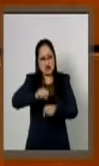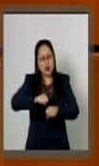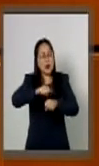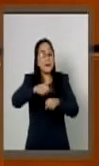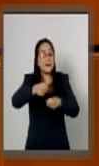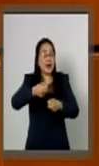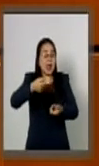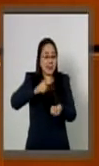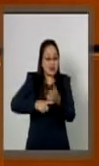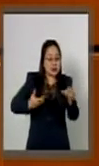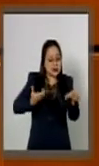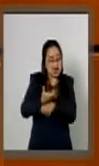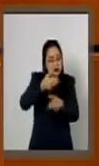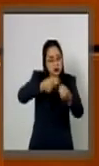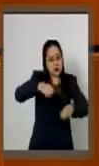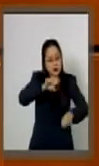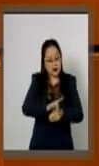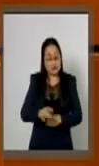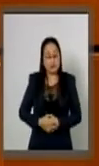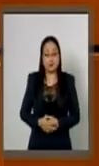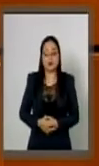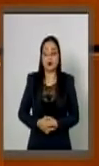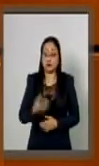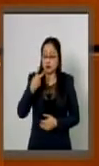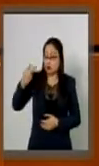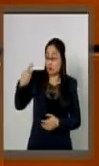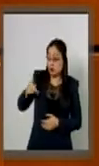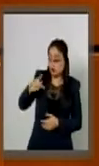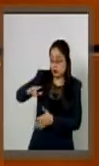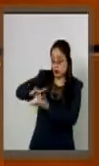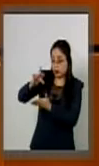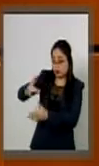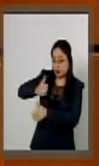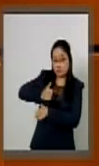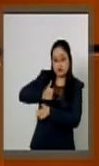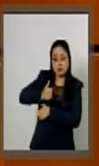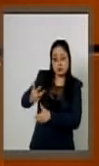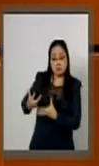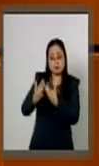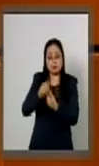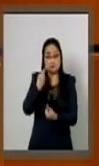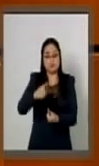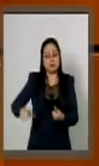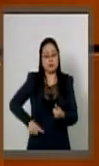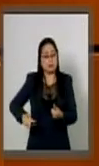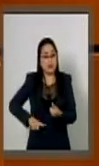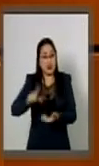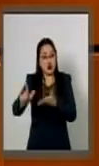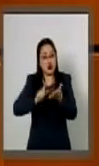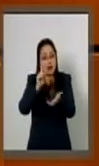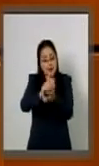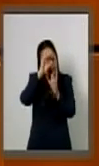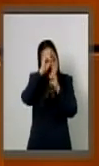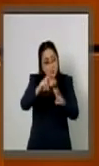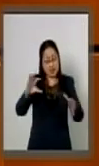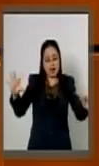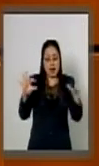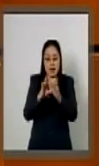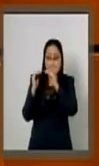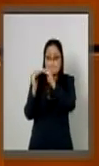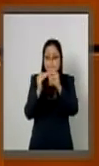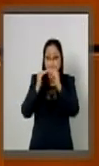Con su labor, han contribuido a preservar el Estado de Derecho y la gobernabilidad democrática,